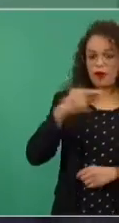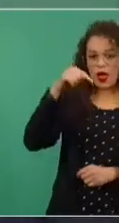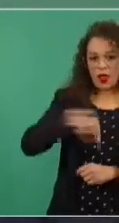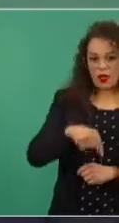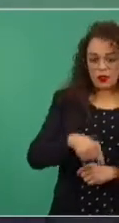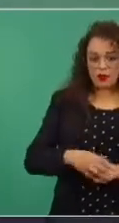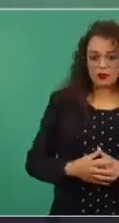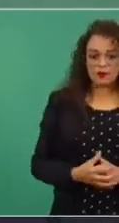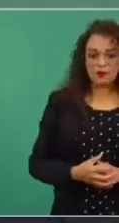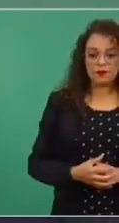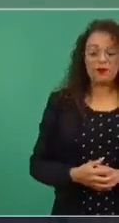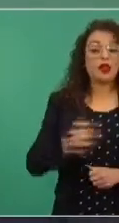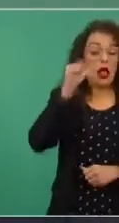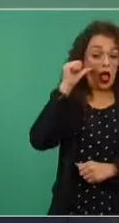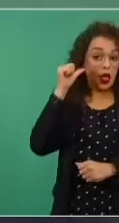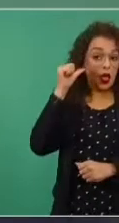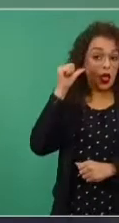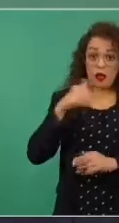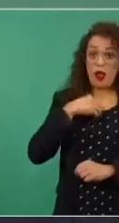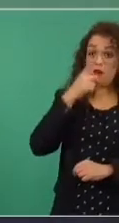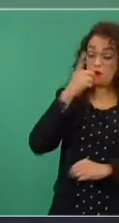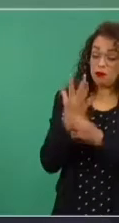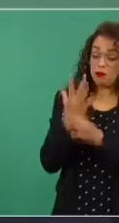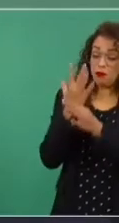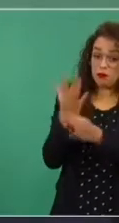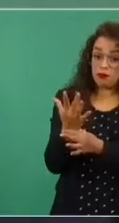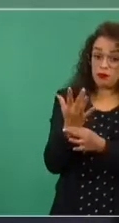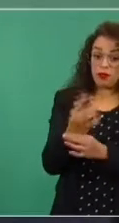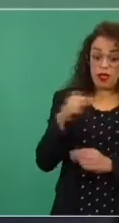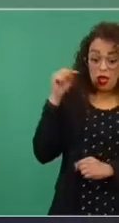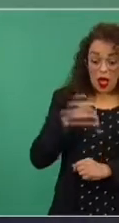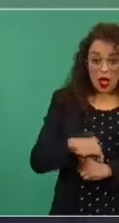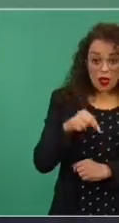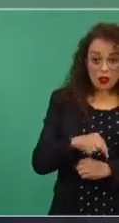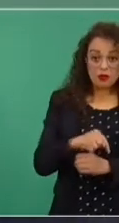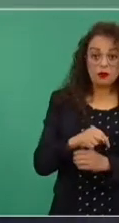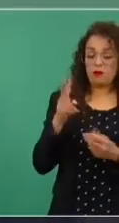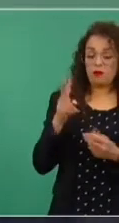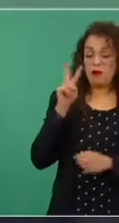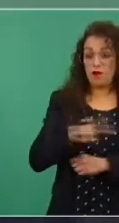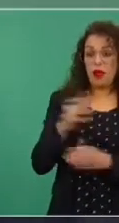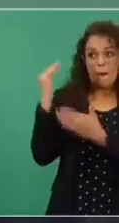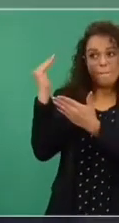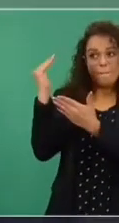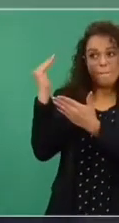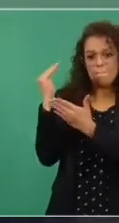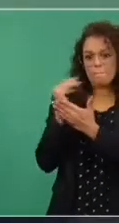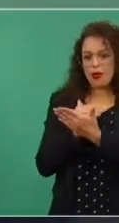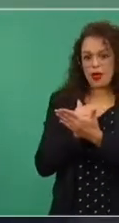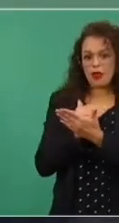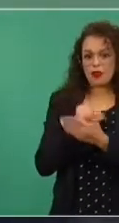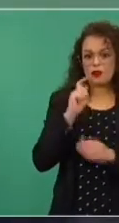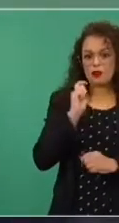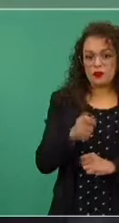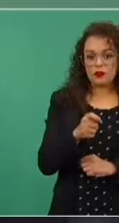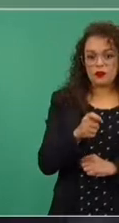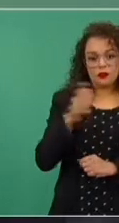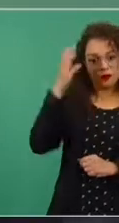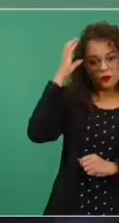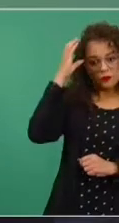ayer lo decía yo, se ha reducido considerablemente la incidencia delictiva